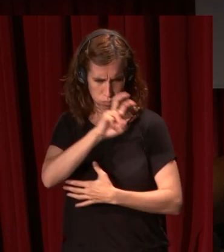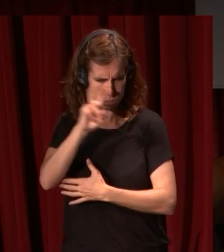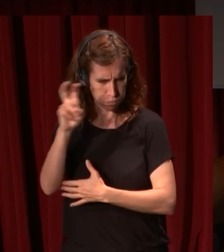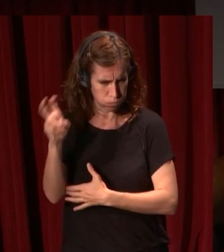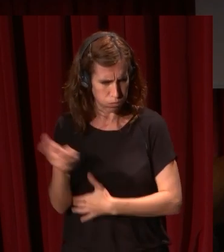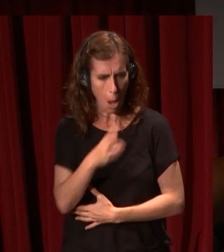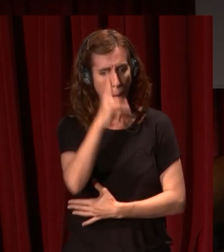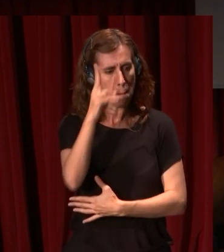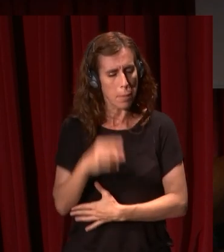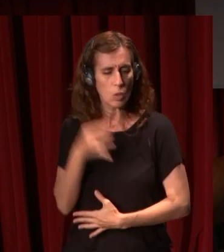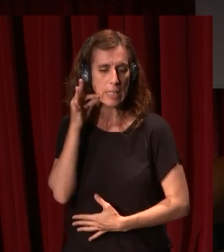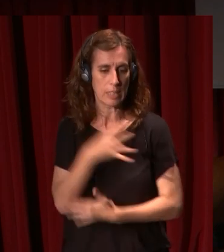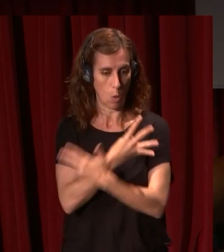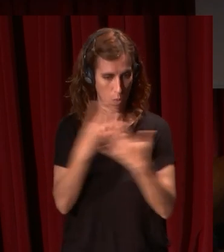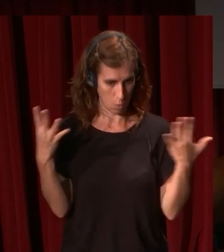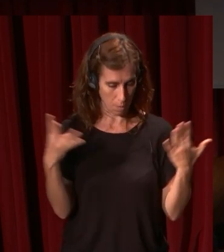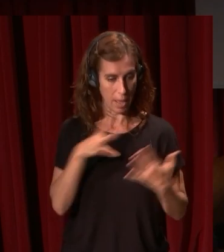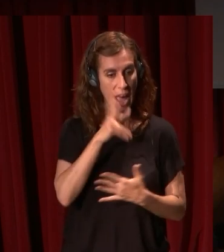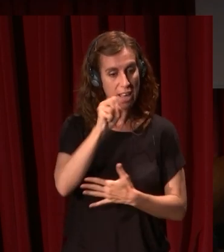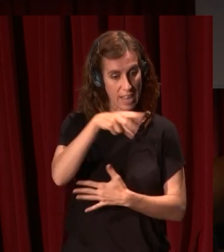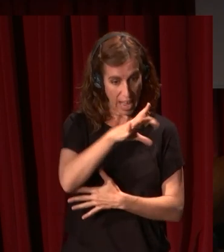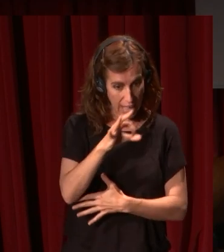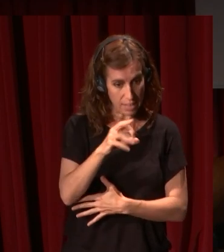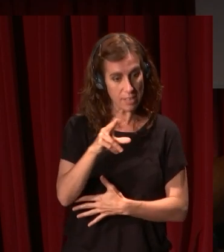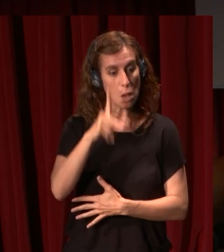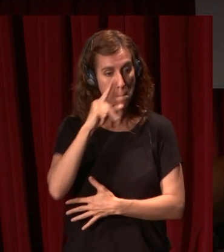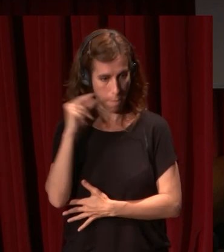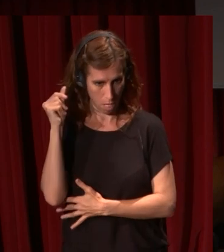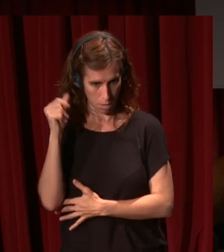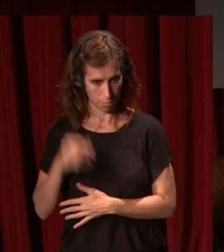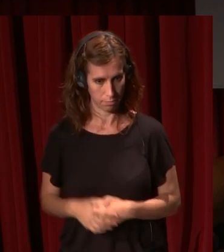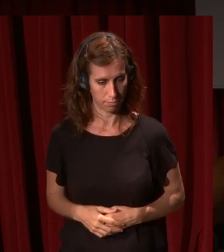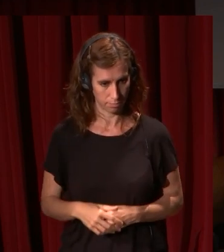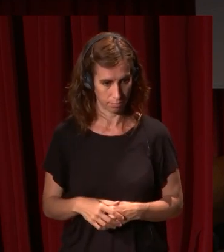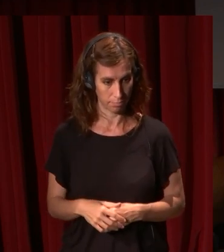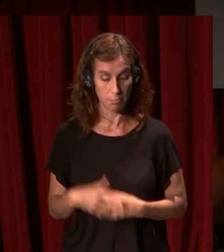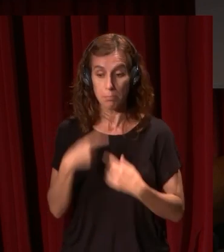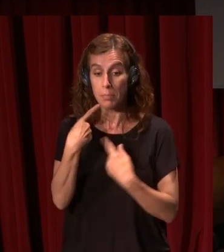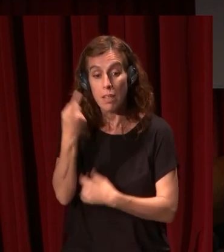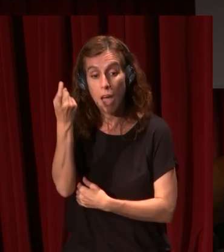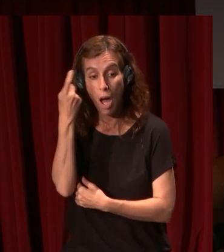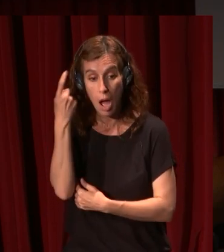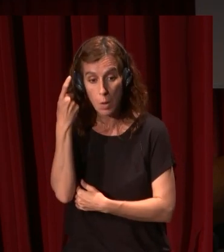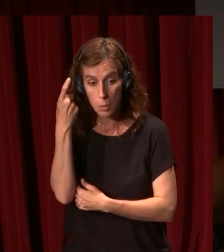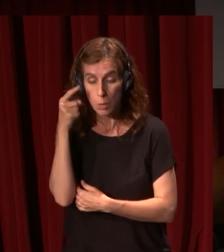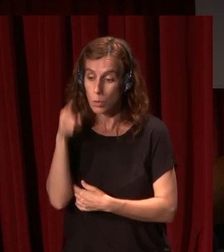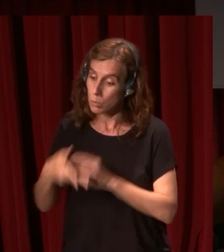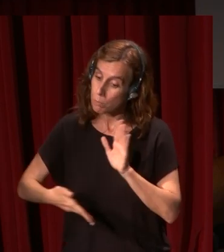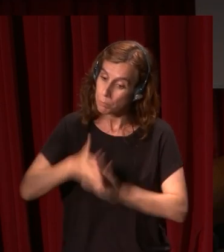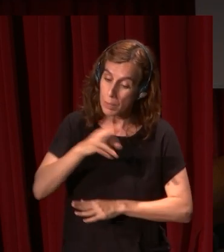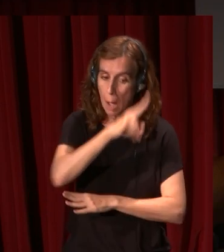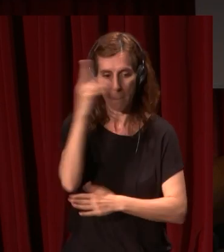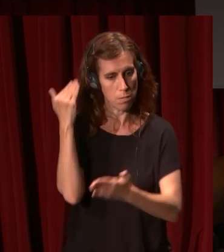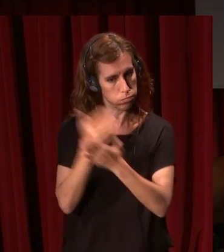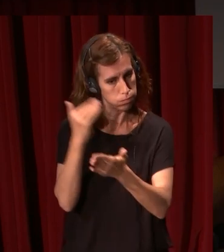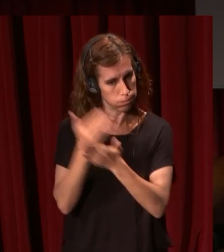constantemente en el siglo XIX a Hals y a Velázquez una y otra vez Sargent le dice a un alumno suyo tienes que ir a estudiar a Madrid y ver a